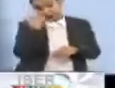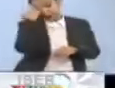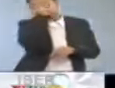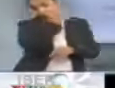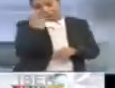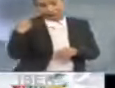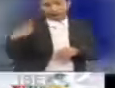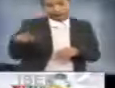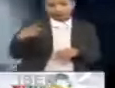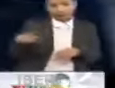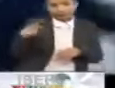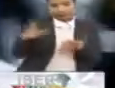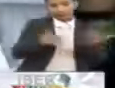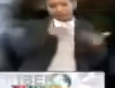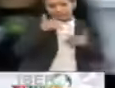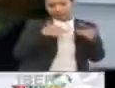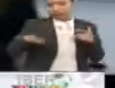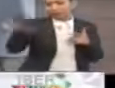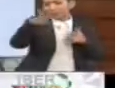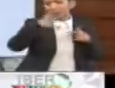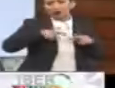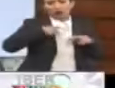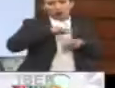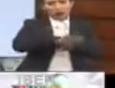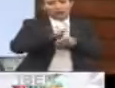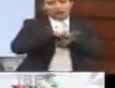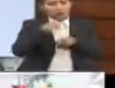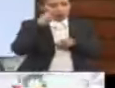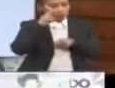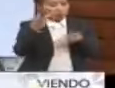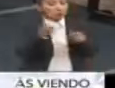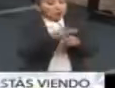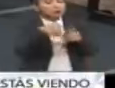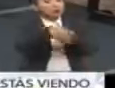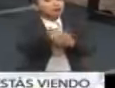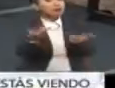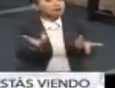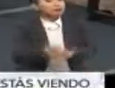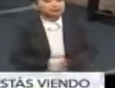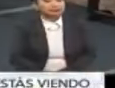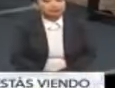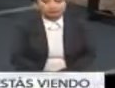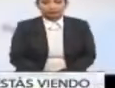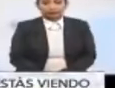en tu sentir de la sociedad brasileña, ves que pueda suceder algo así.